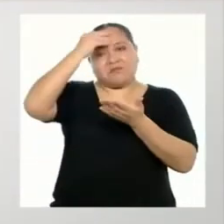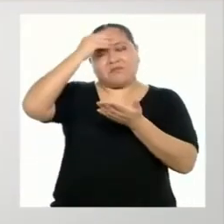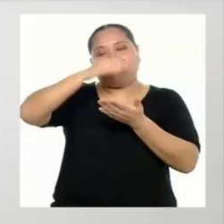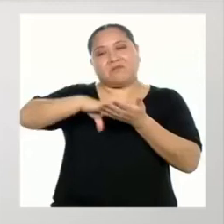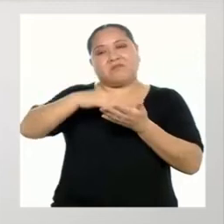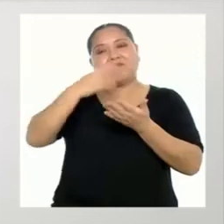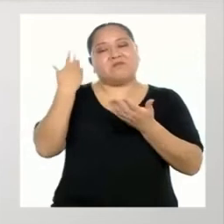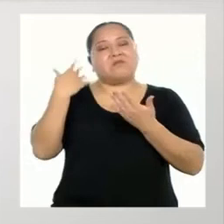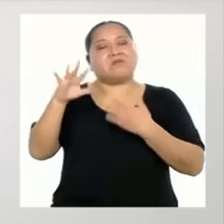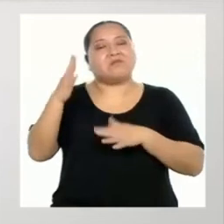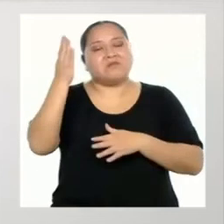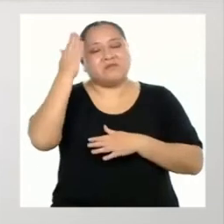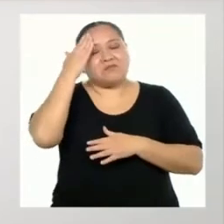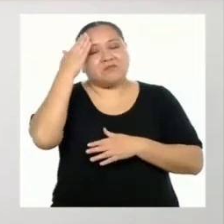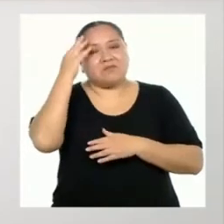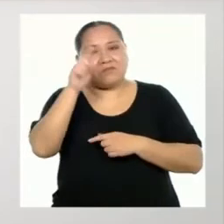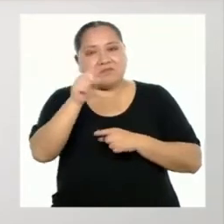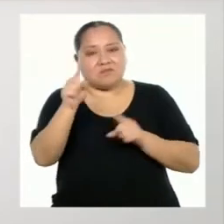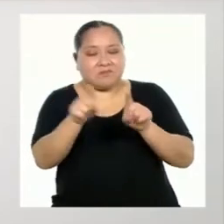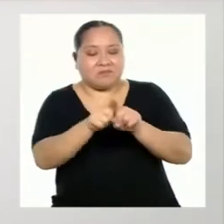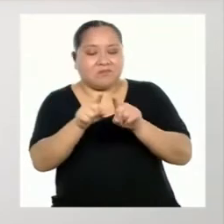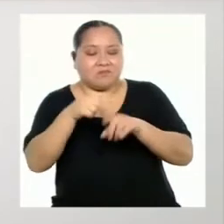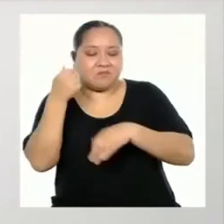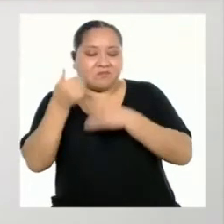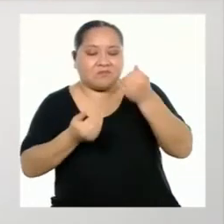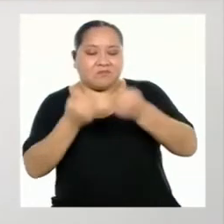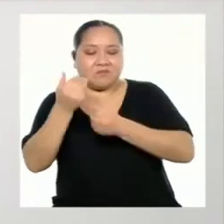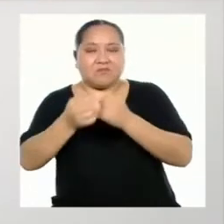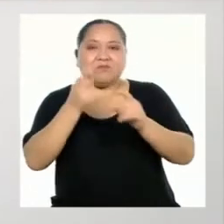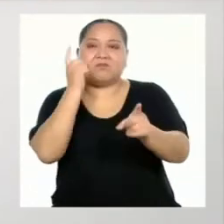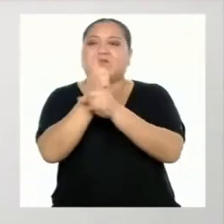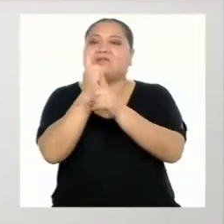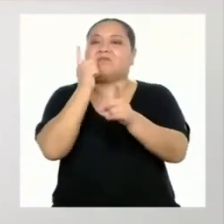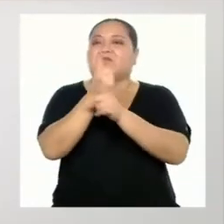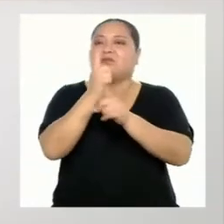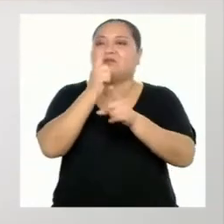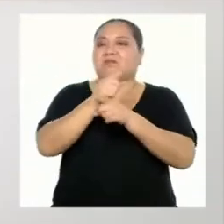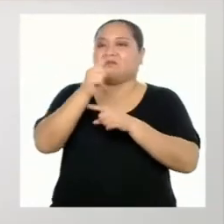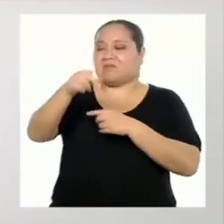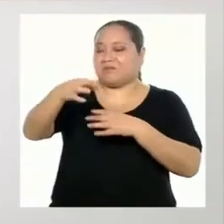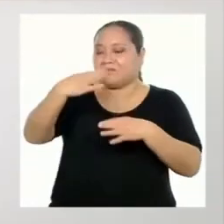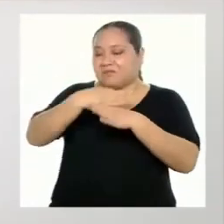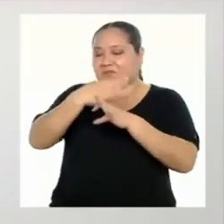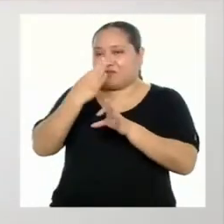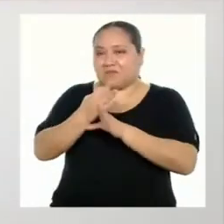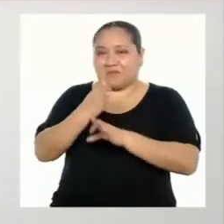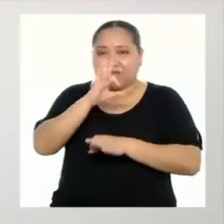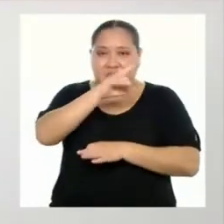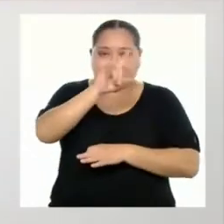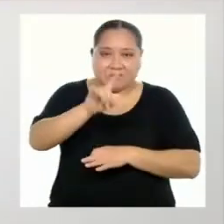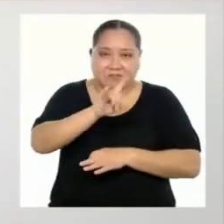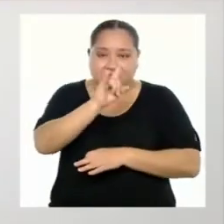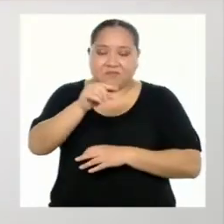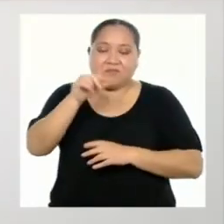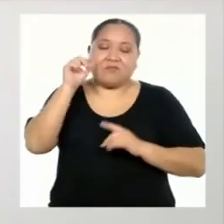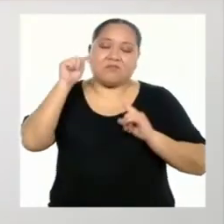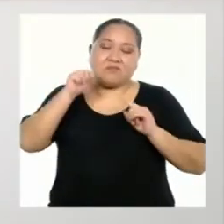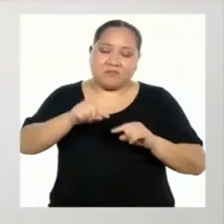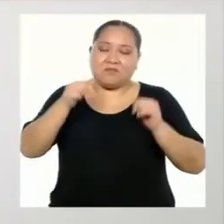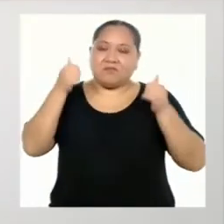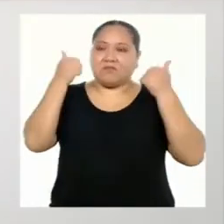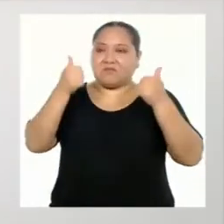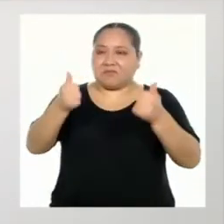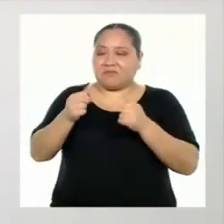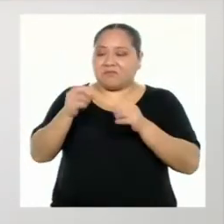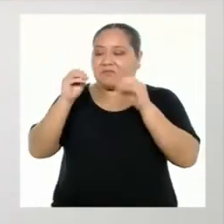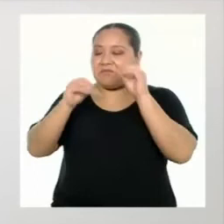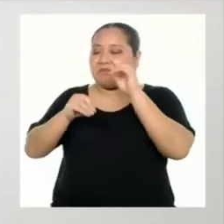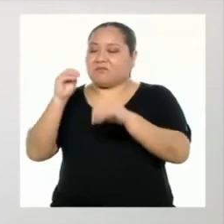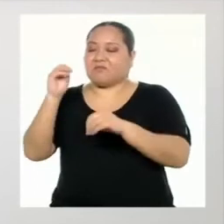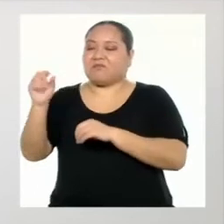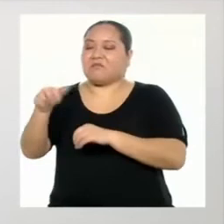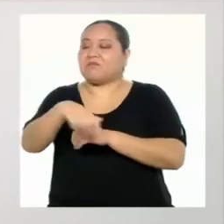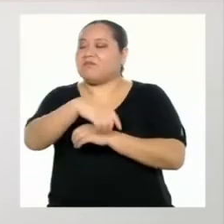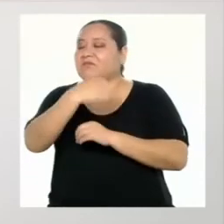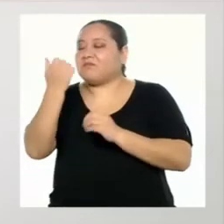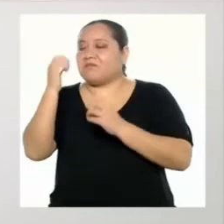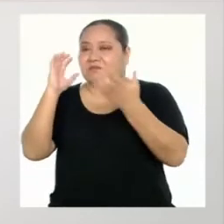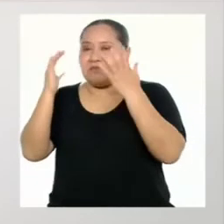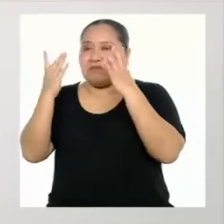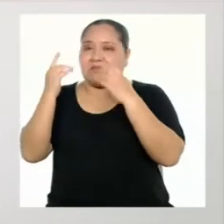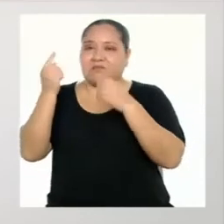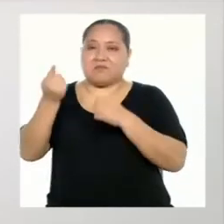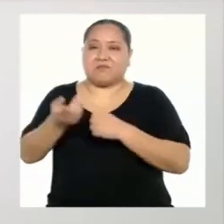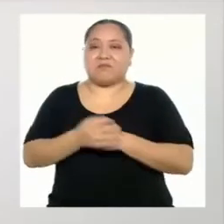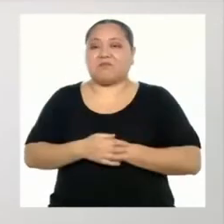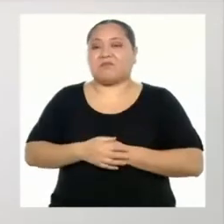también que el procedimiento realizado fue el adecuado. Que la estrategia empleada lo pudimos aplicar en otras situaciones